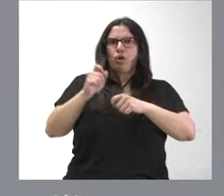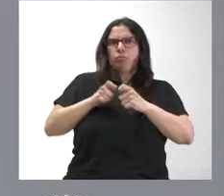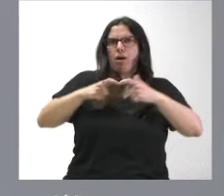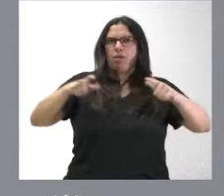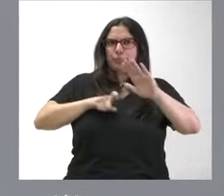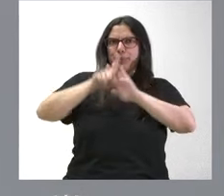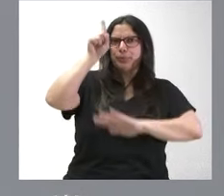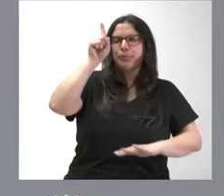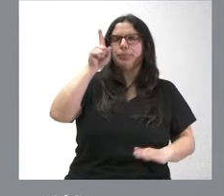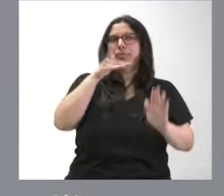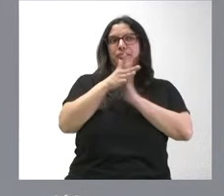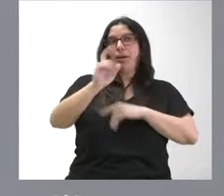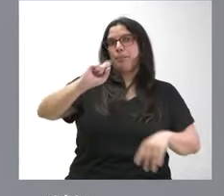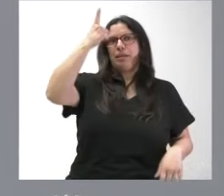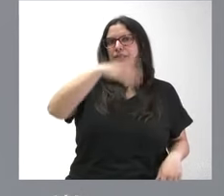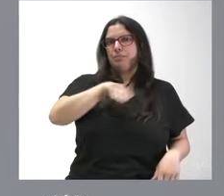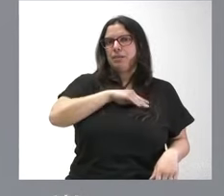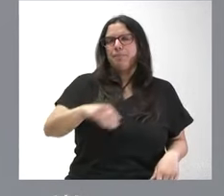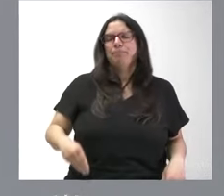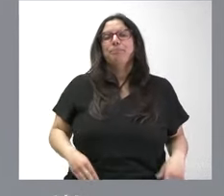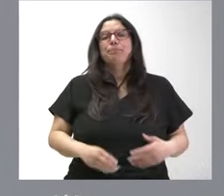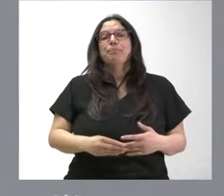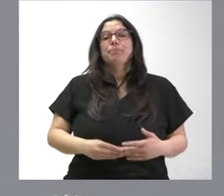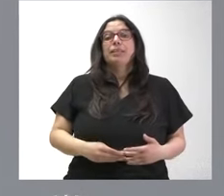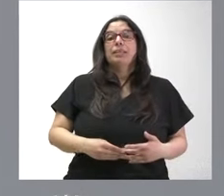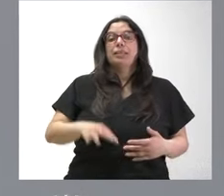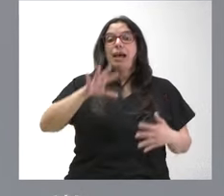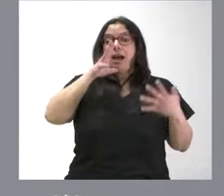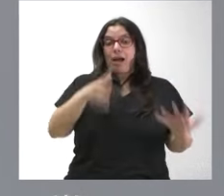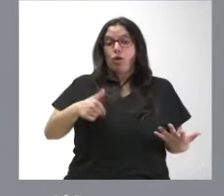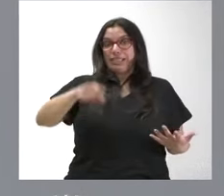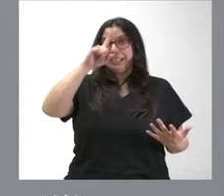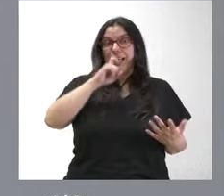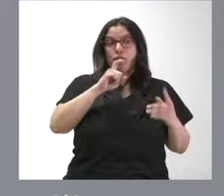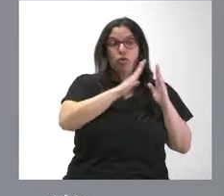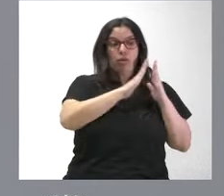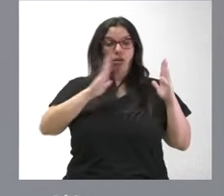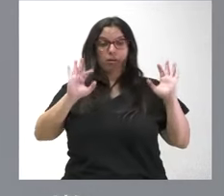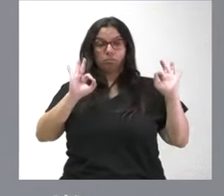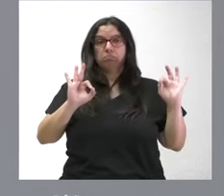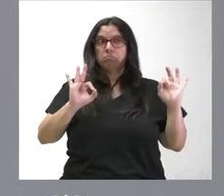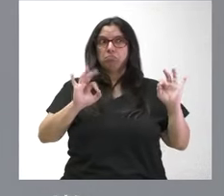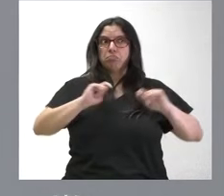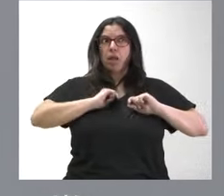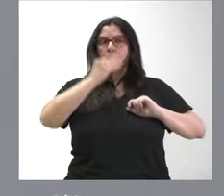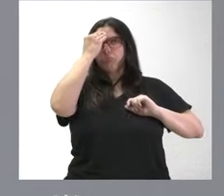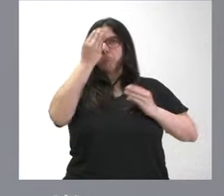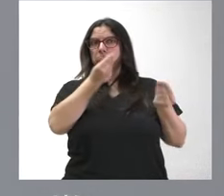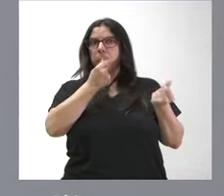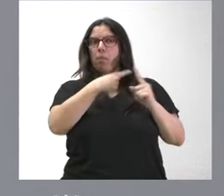el número uno dentro de España. Lo que llevamos de año nos anima en esta dirección porque seguimos